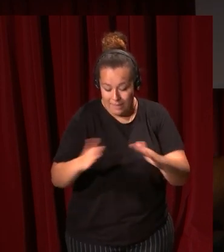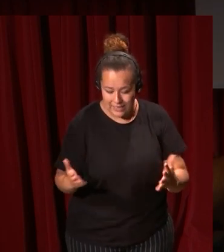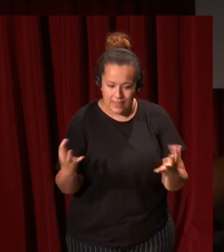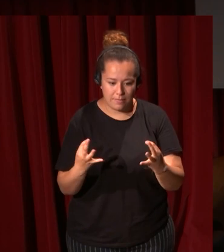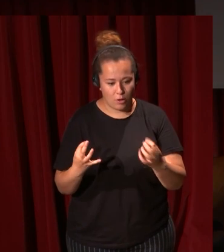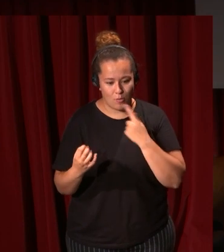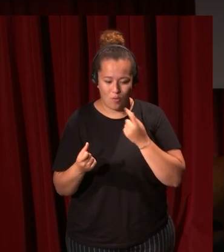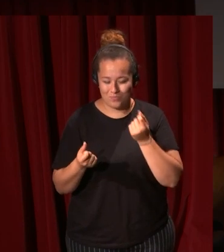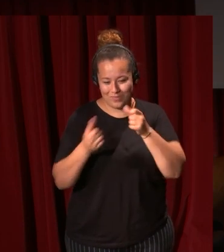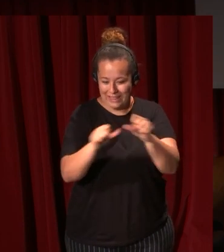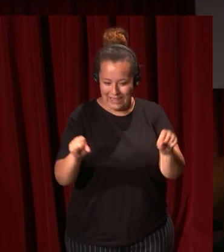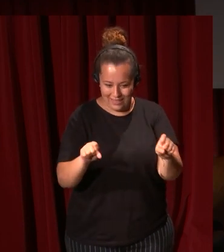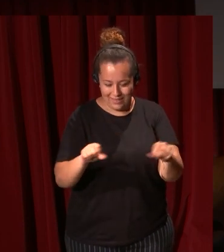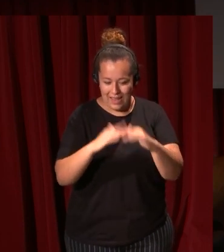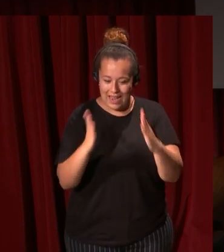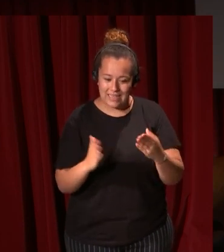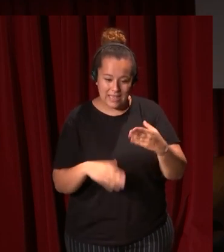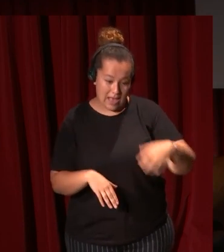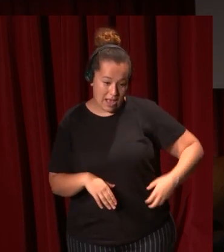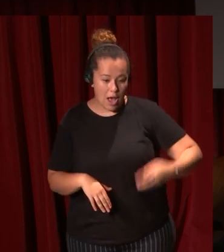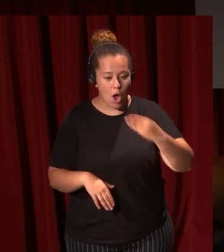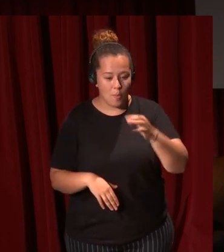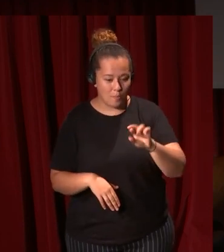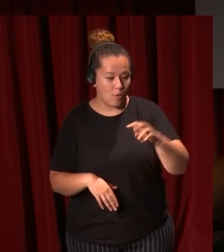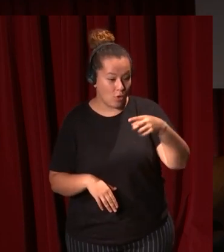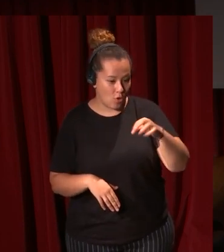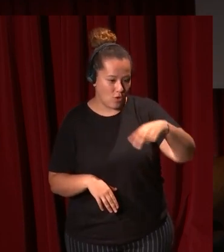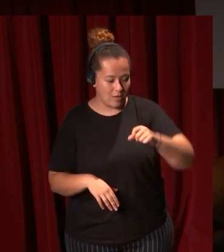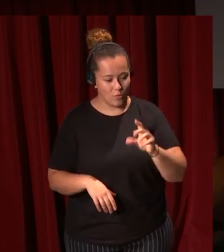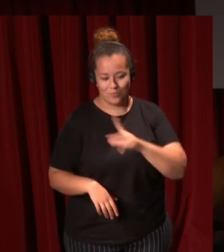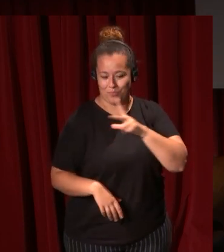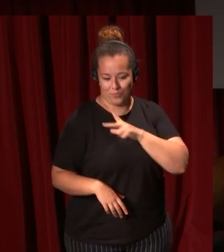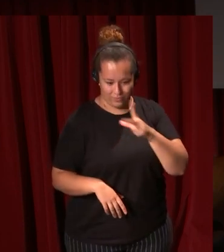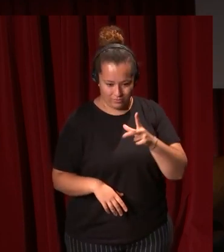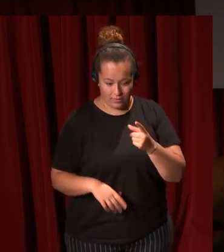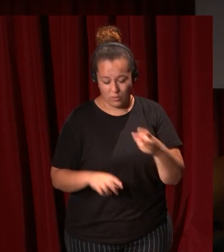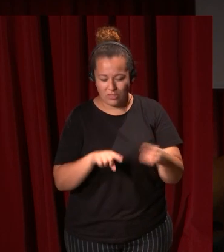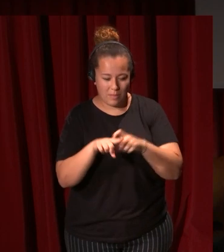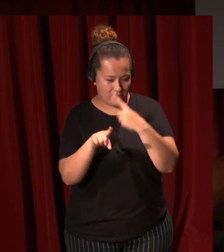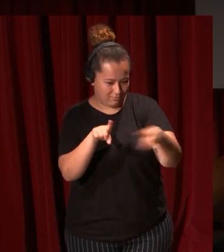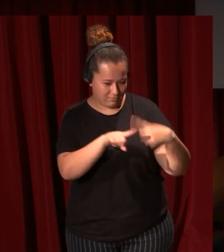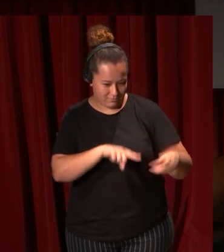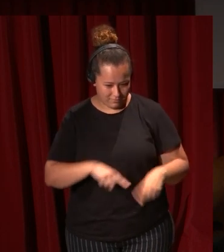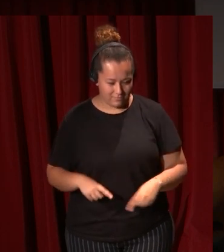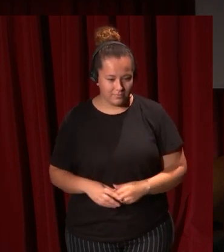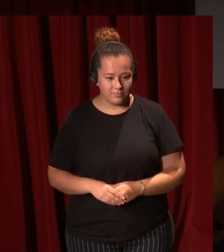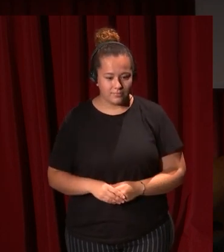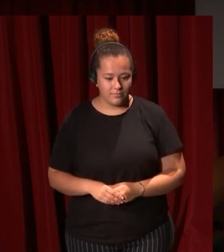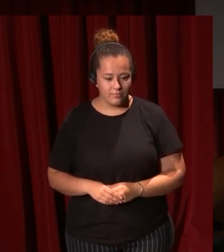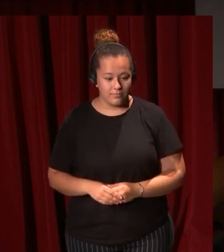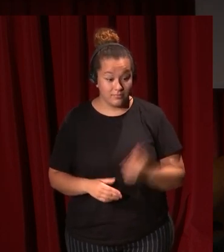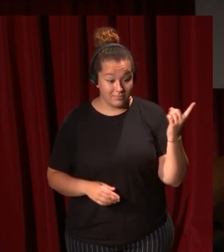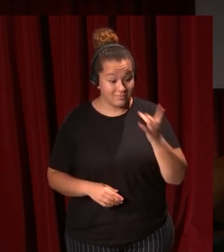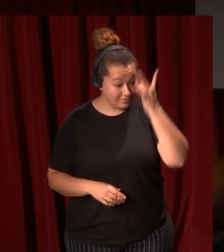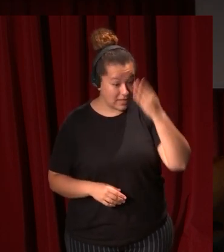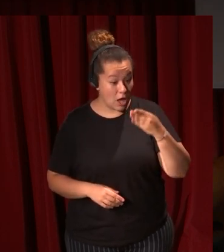Borgoña por considerarla especialmente sofisticada y fina y elegante y se ponen así de moda cuestiones diferentes. Esta idea viene